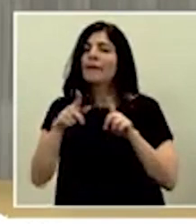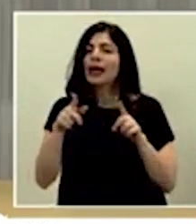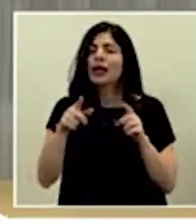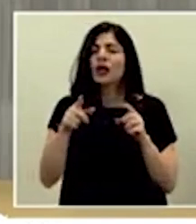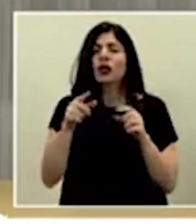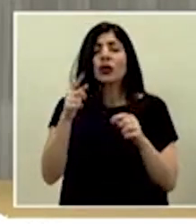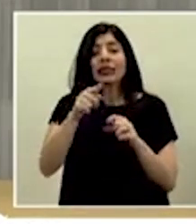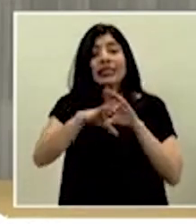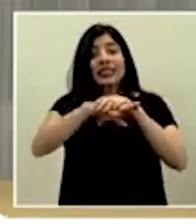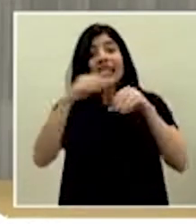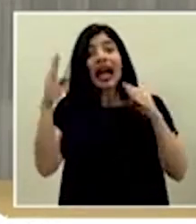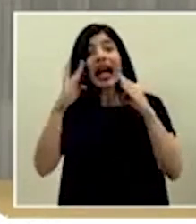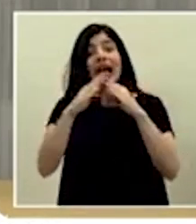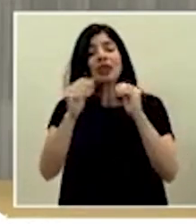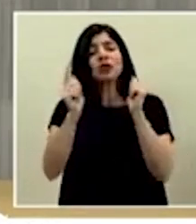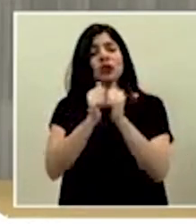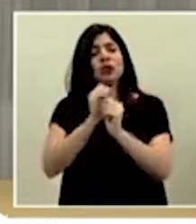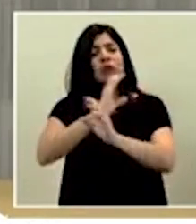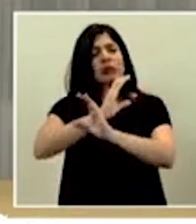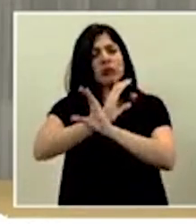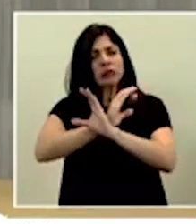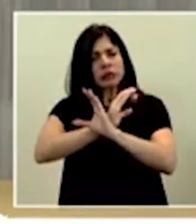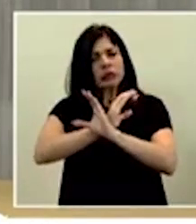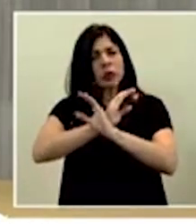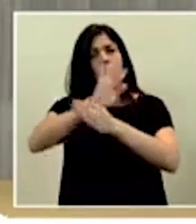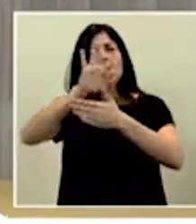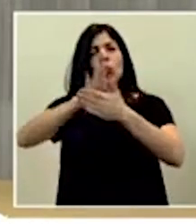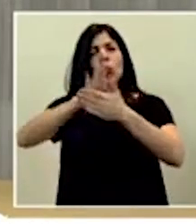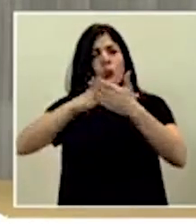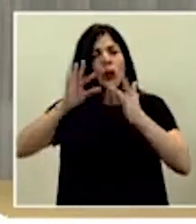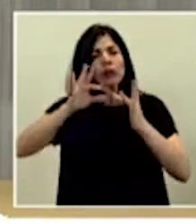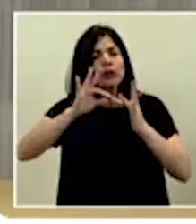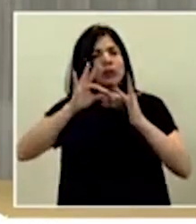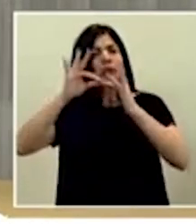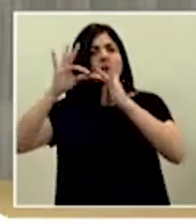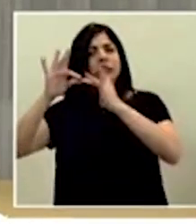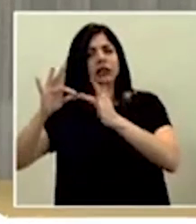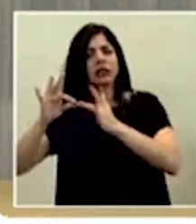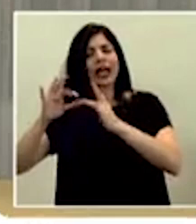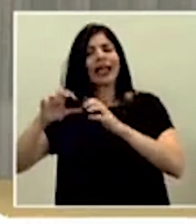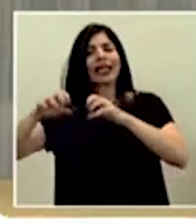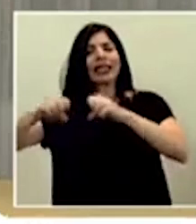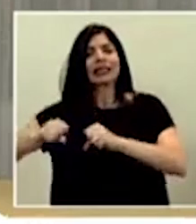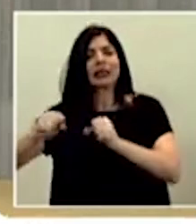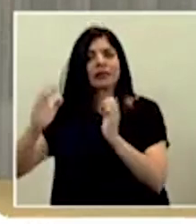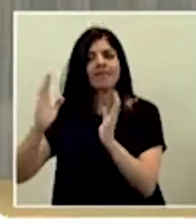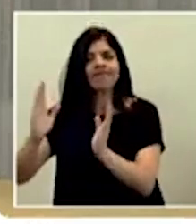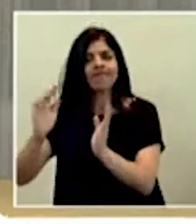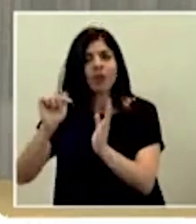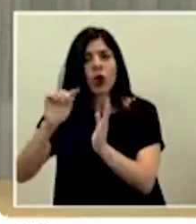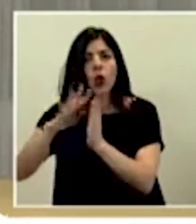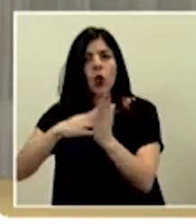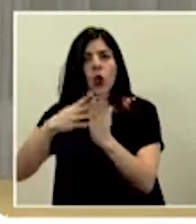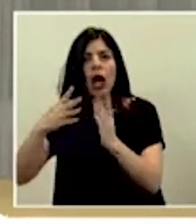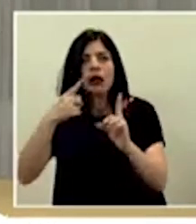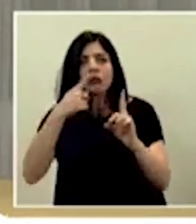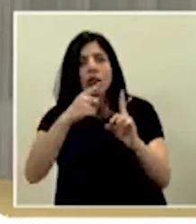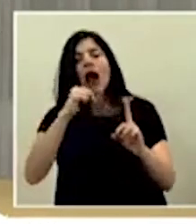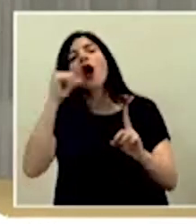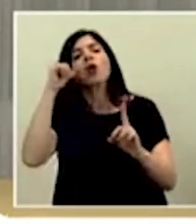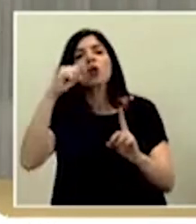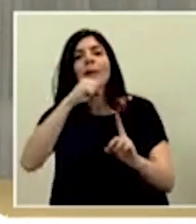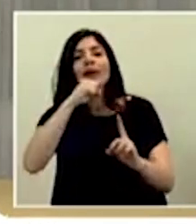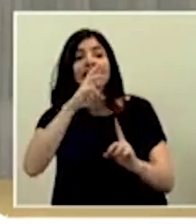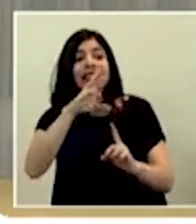de suma cautela. Y con un horario establecido reservado solo para los adultos mayores de 65